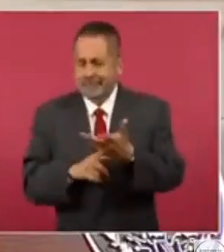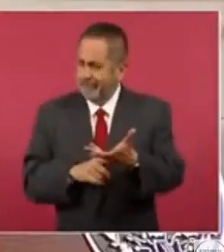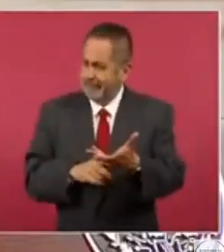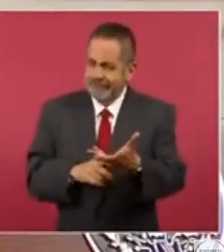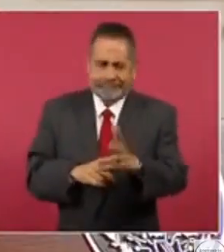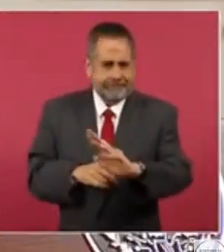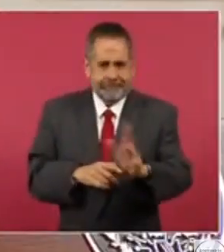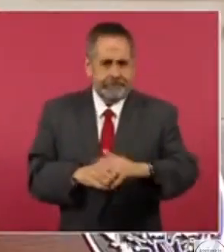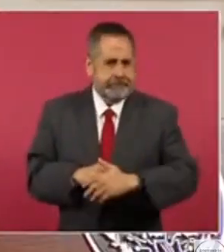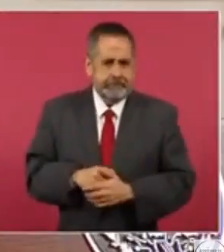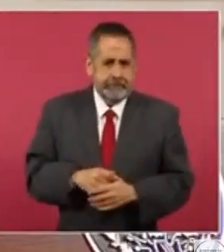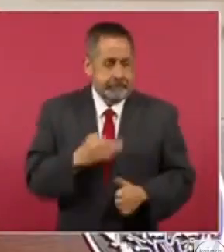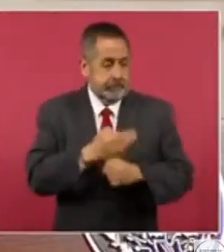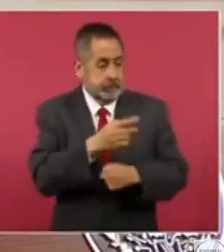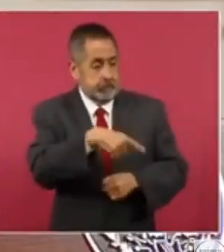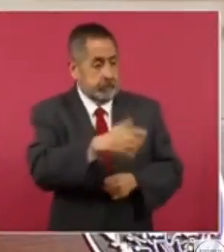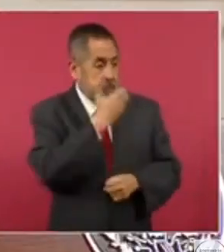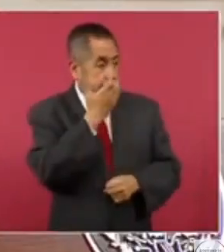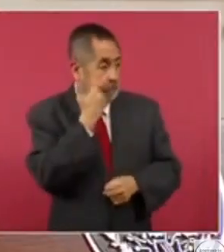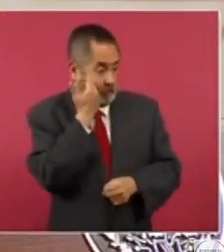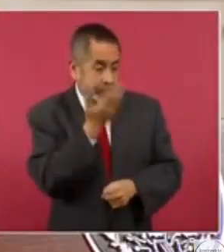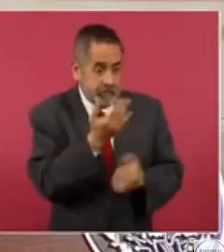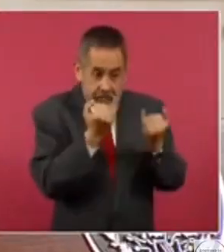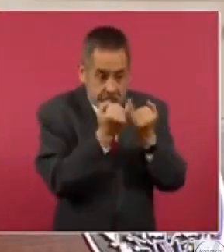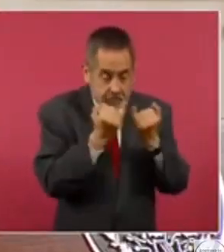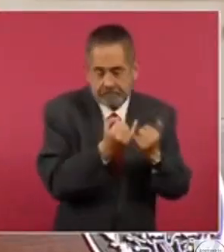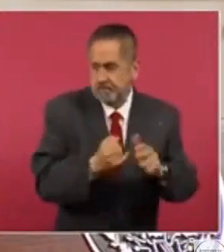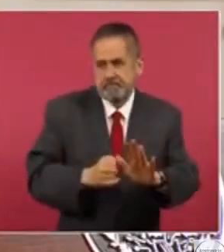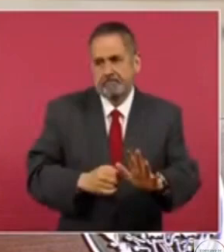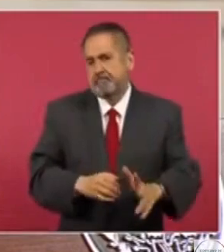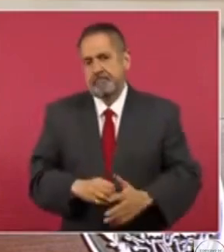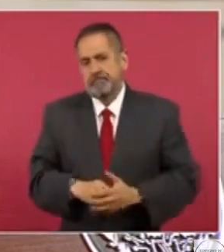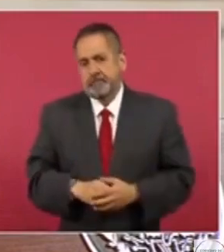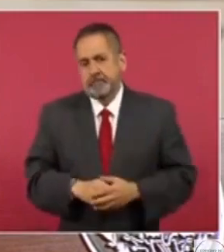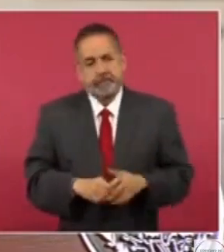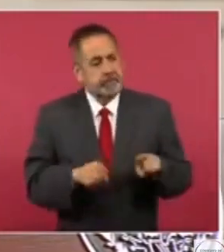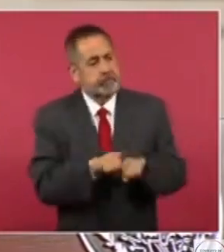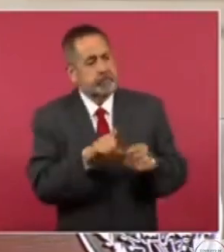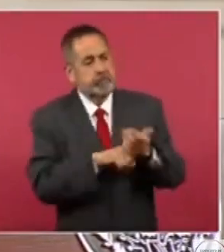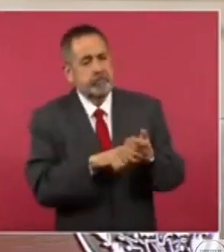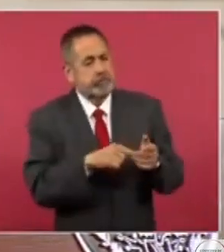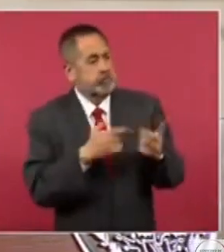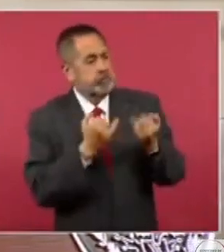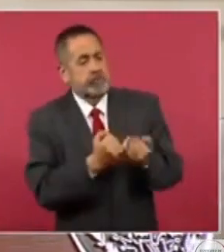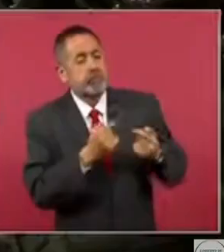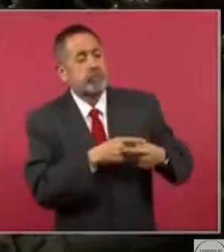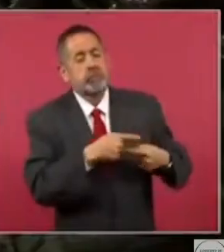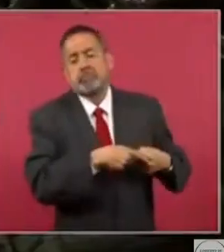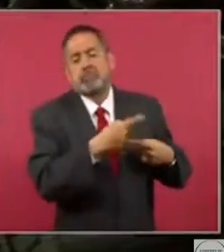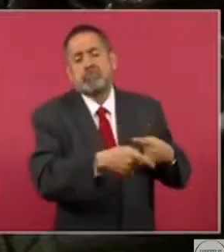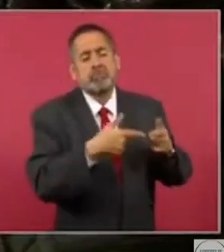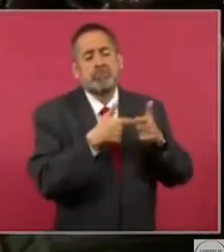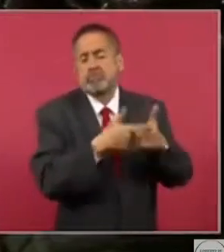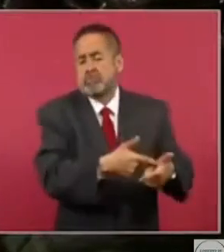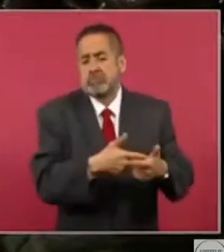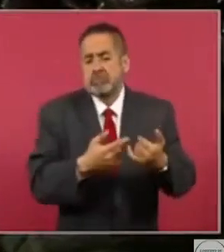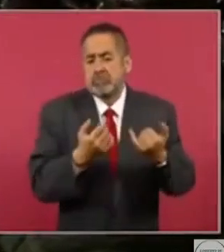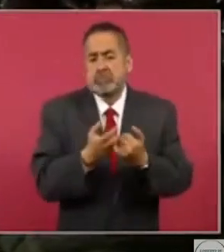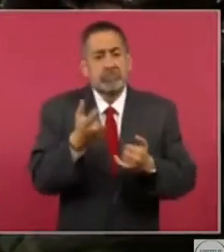conservadores que siga México.